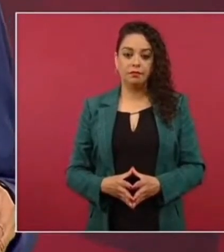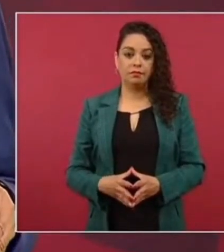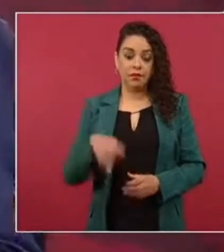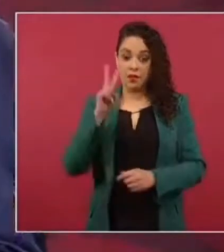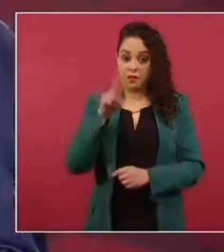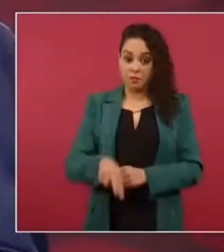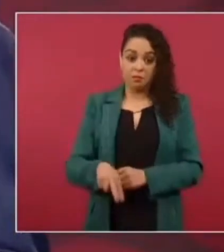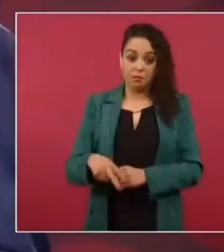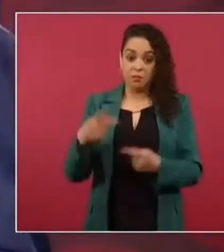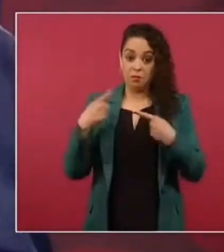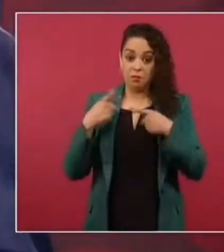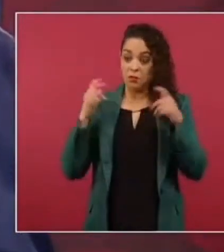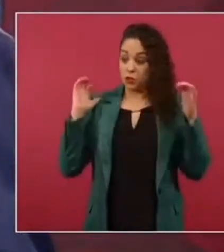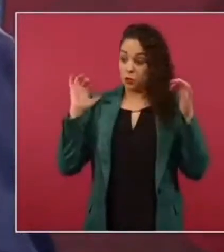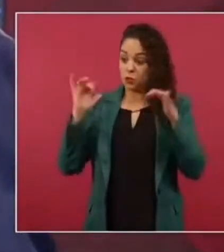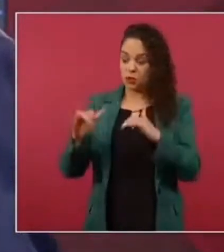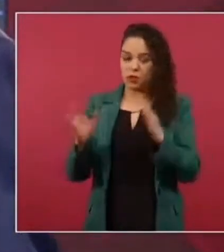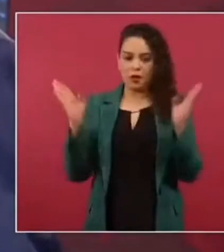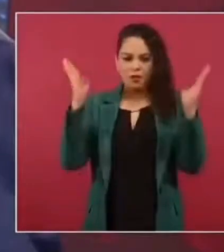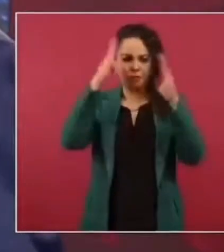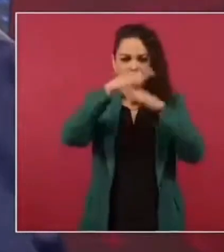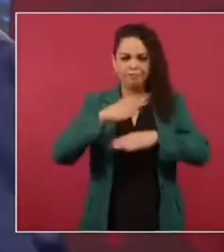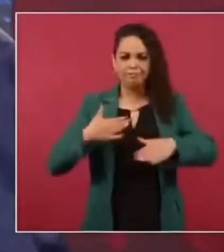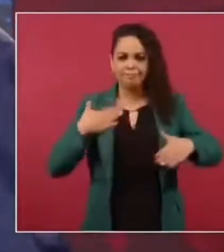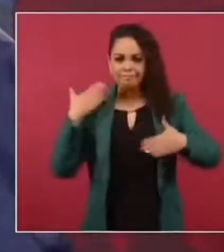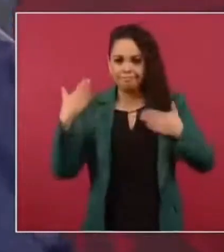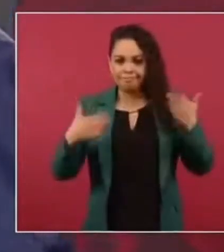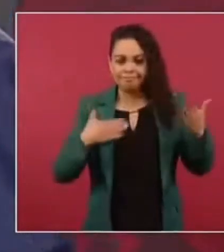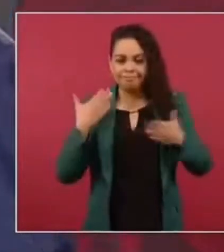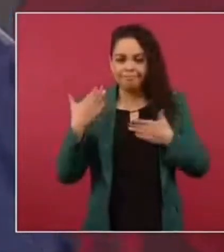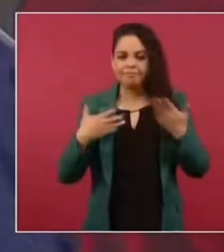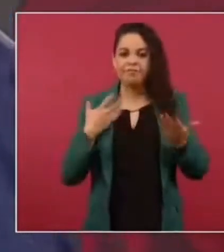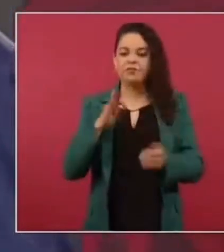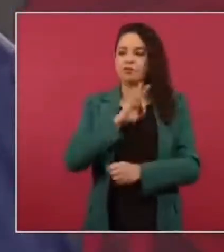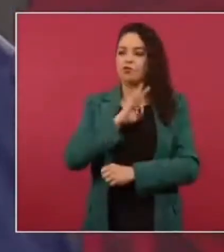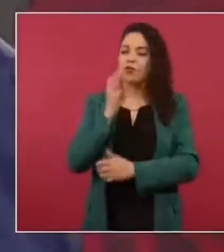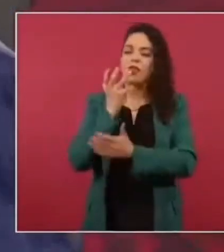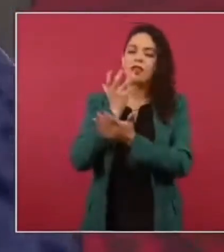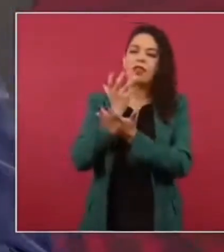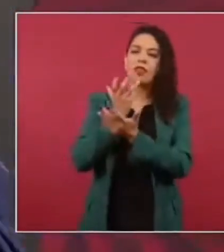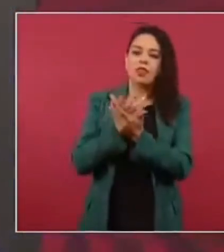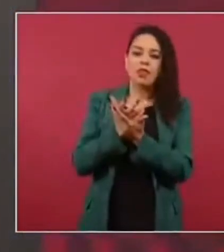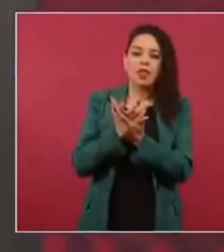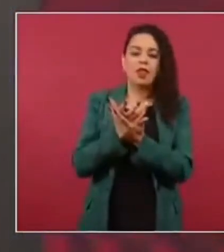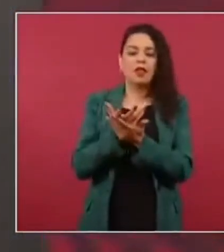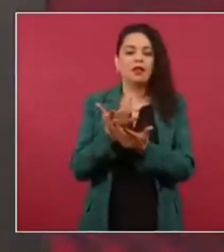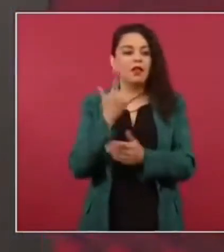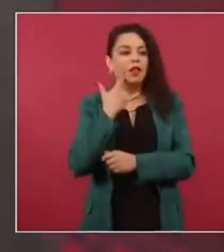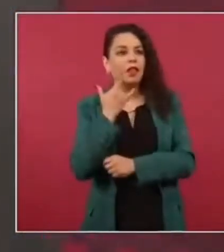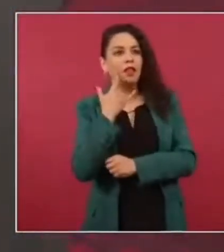para el descanso para